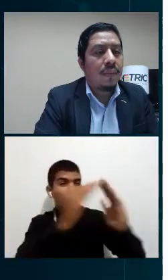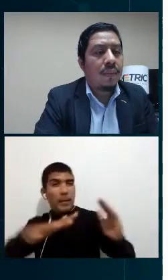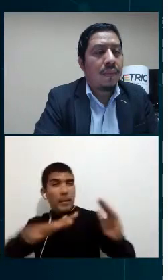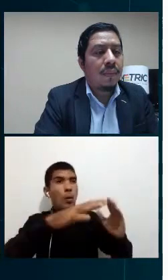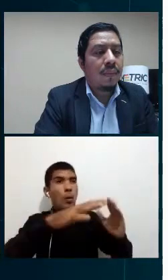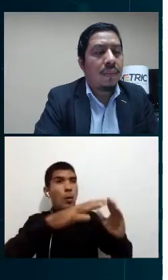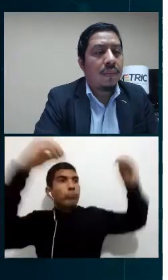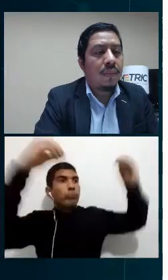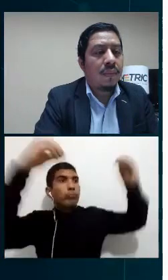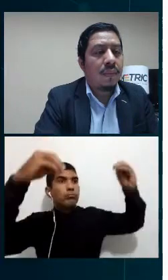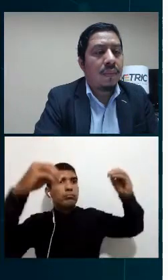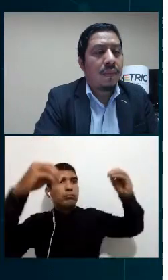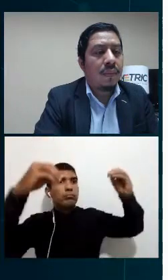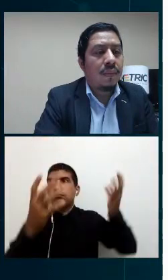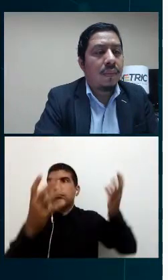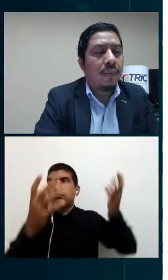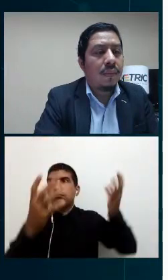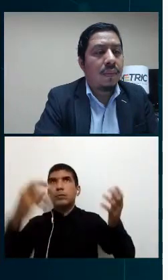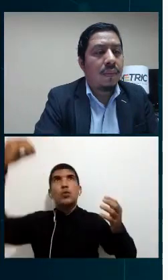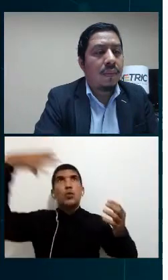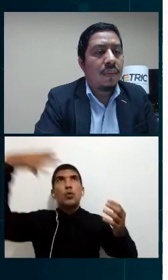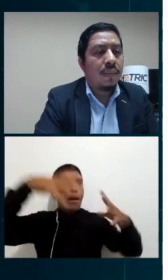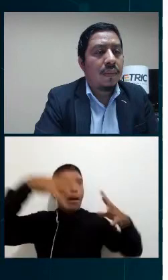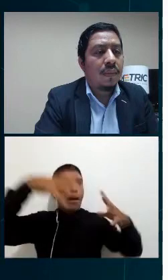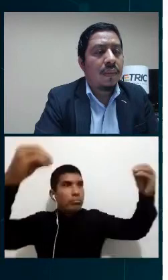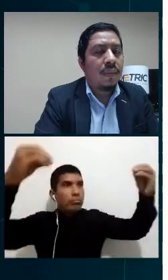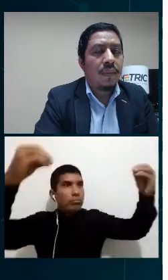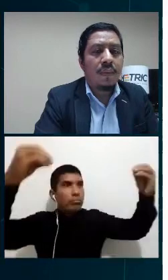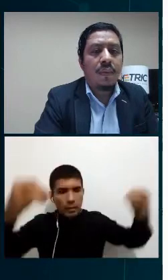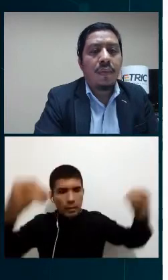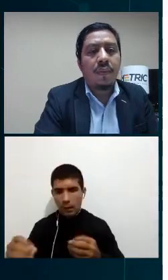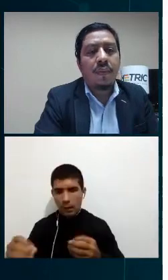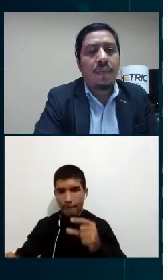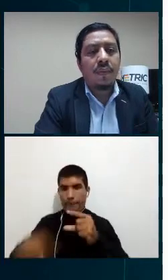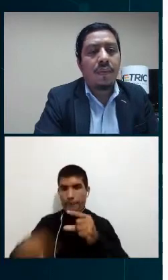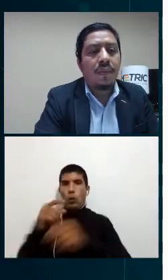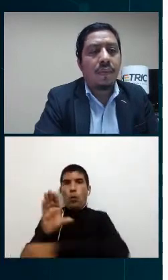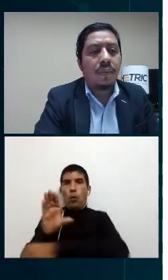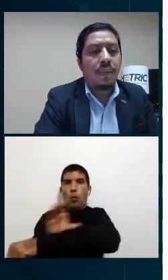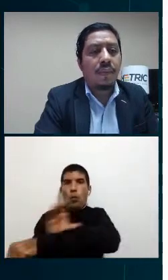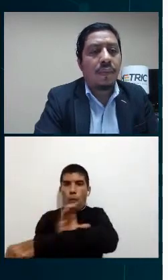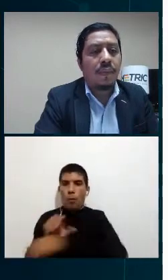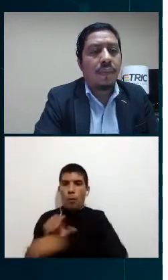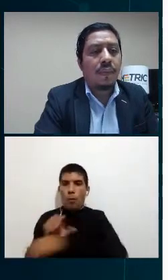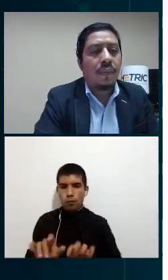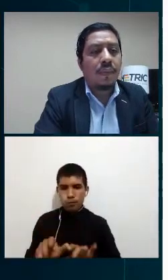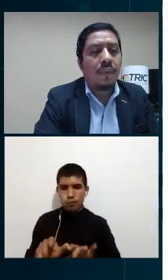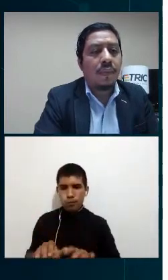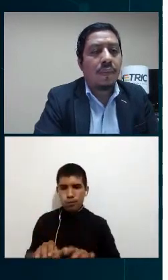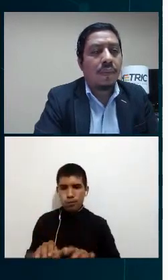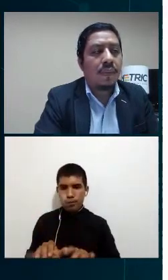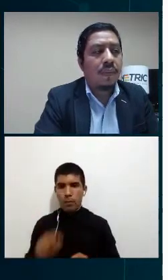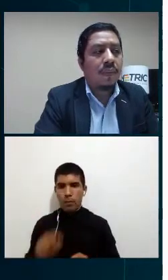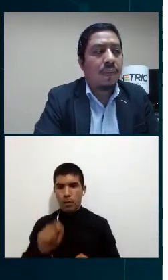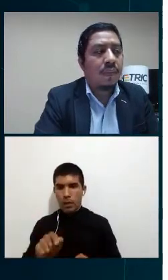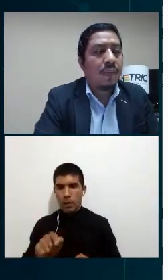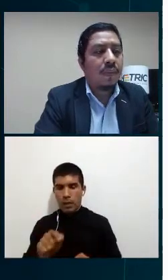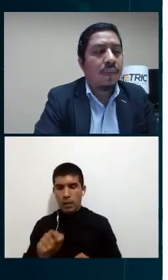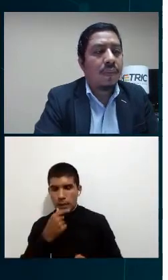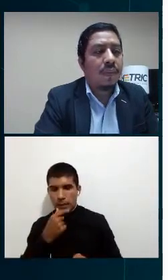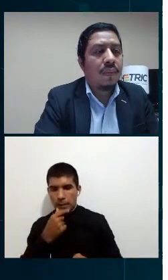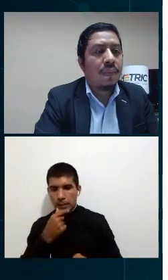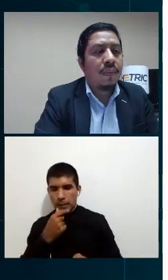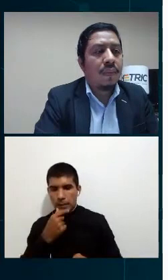implementará? para la implementación de la medición inteligente EXA cambiará los medidores de todos los usuarios con demanda de